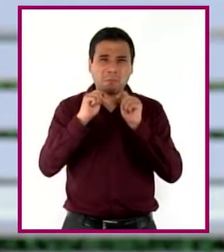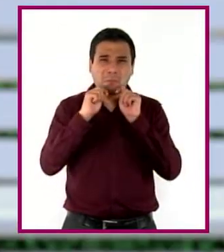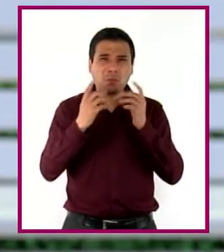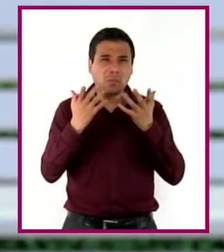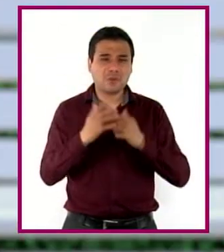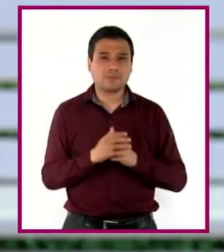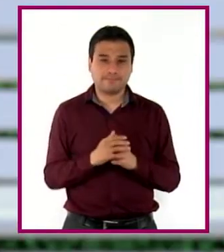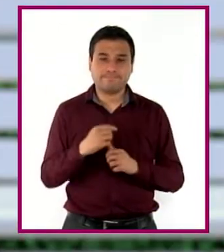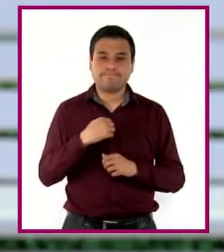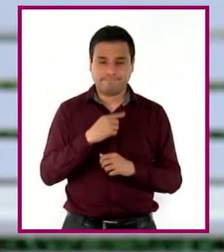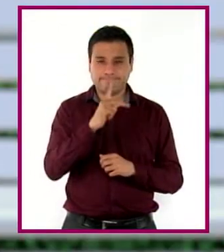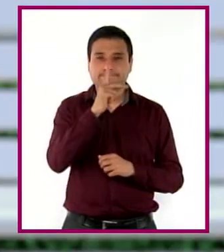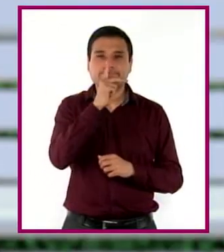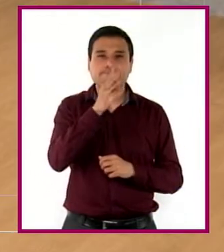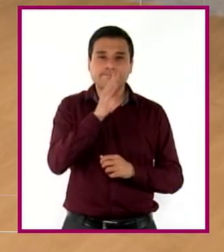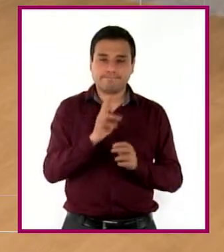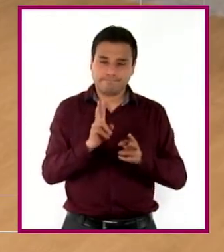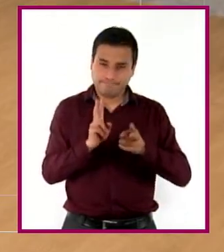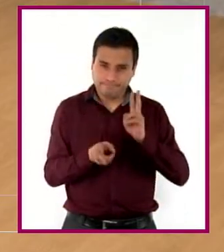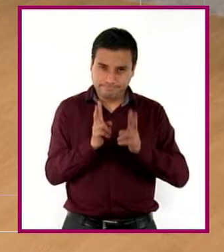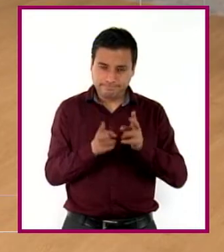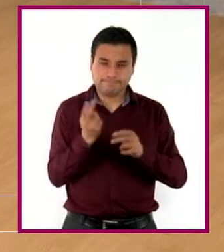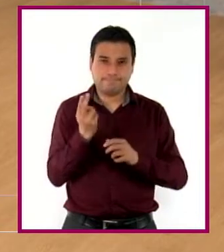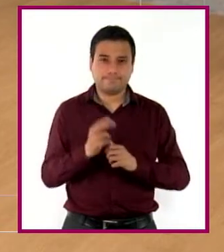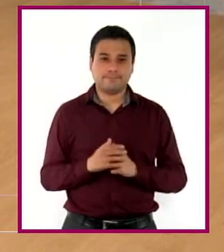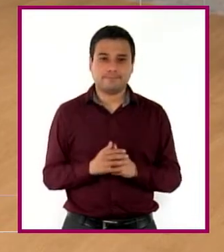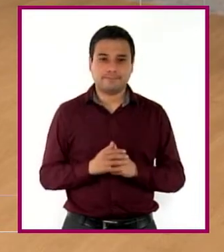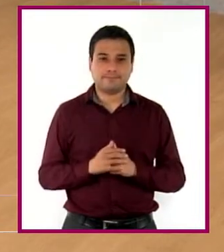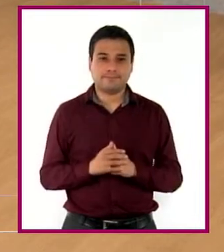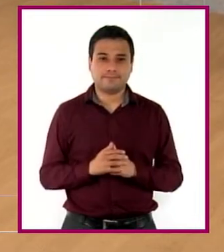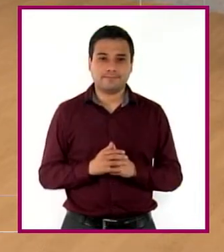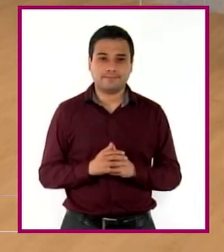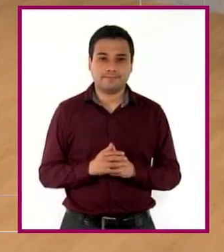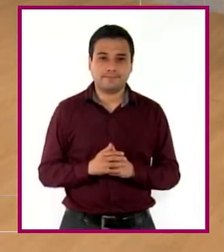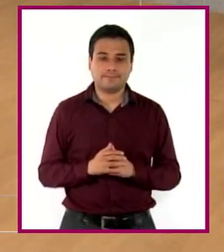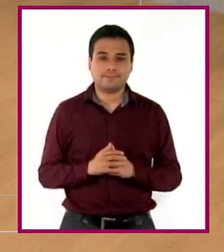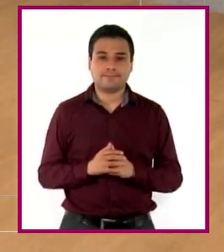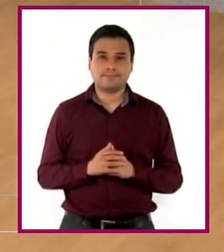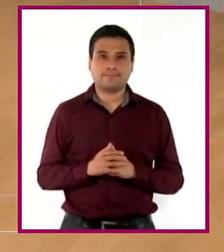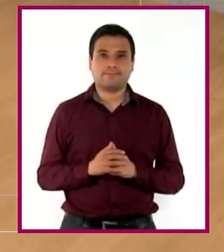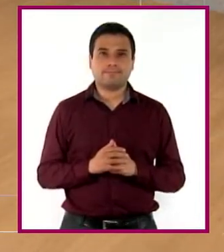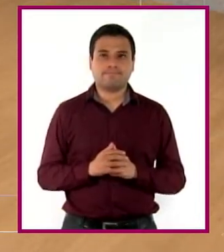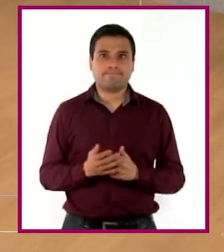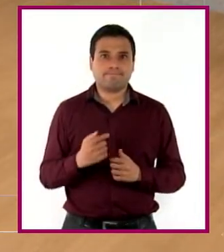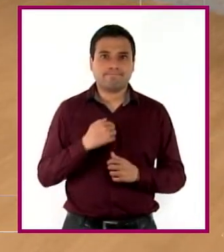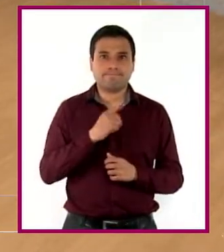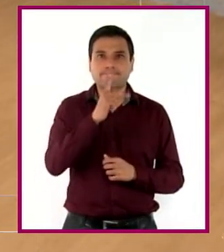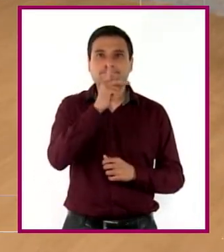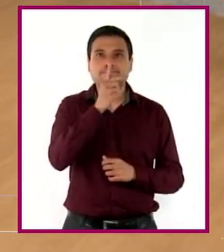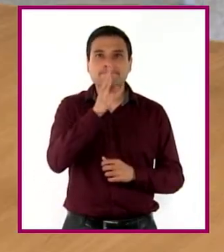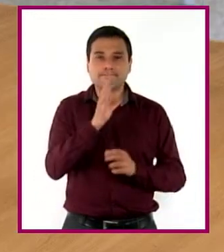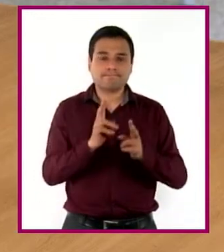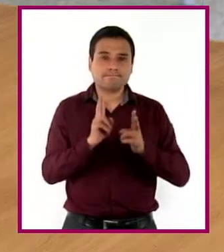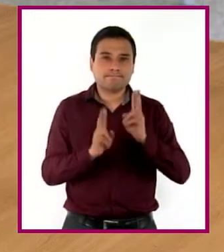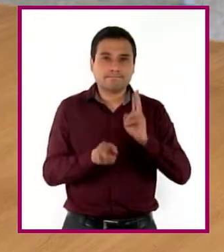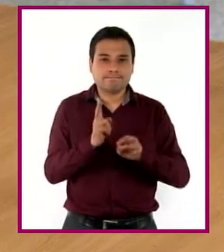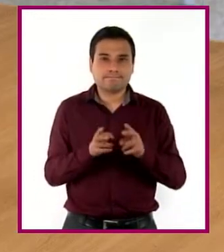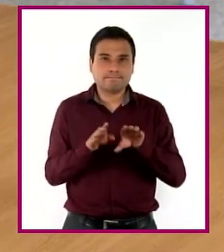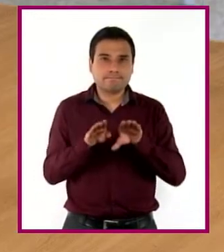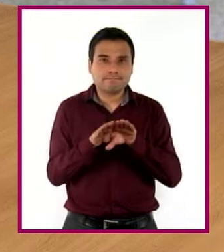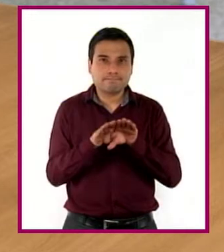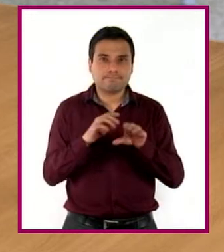volver a hablar con ellos, pero más tranquilo. Solo pasa que no sé qué palabras usar. ¿Cómo hacer que me escuchen?